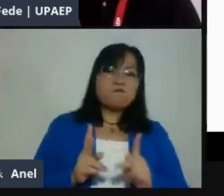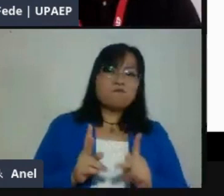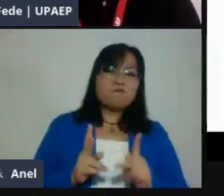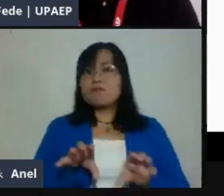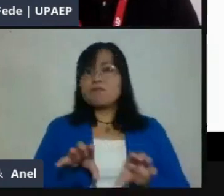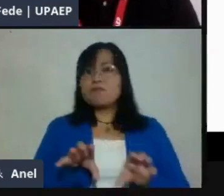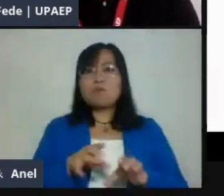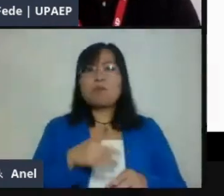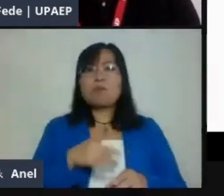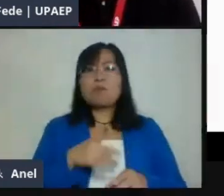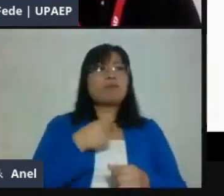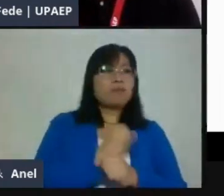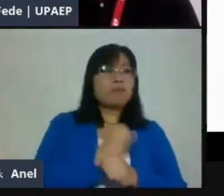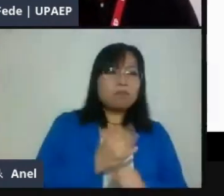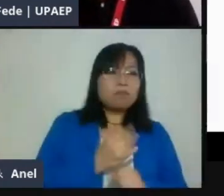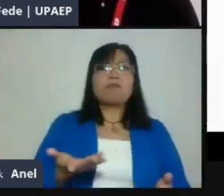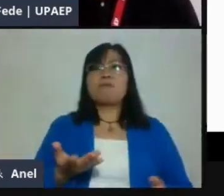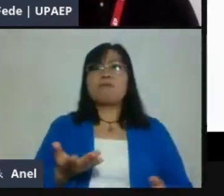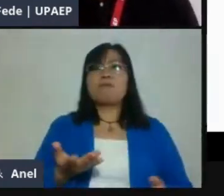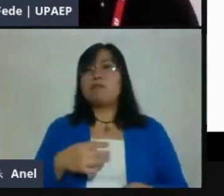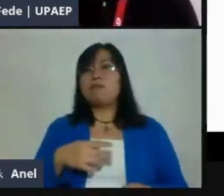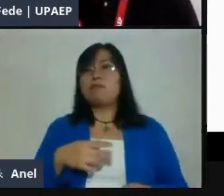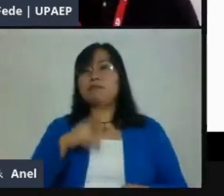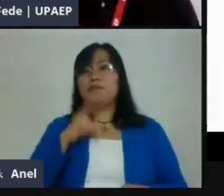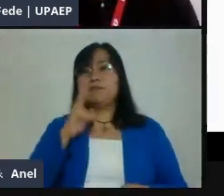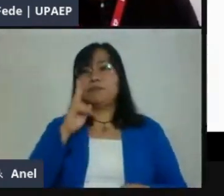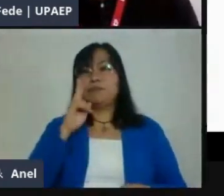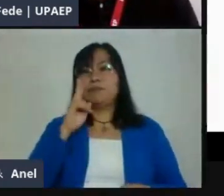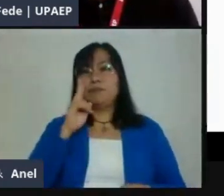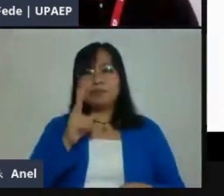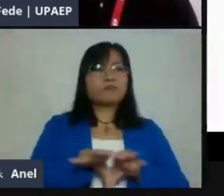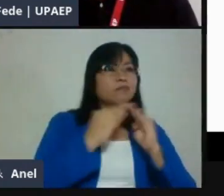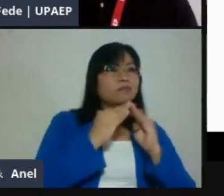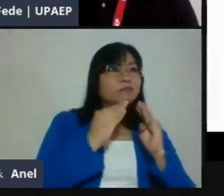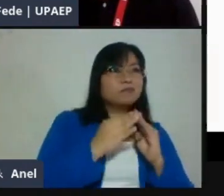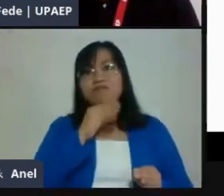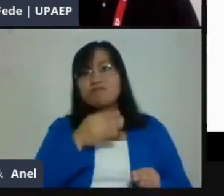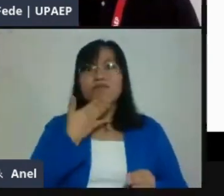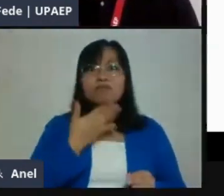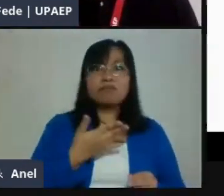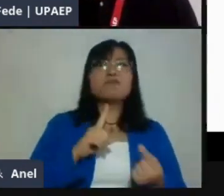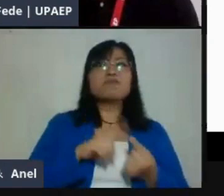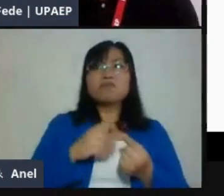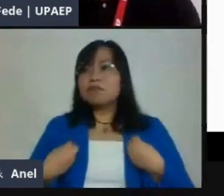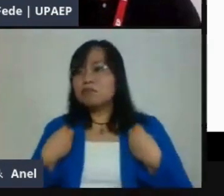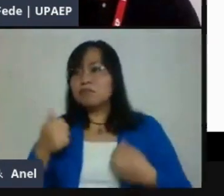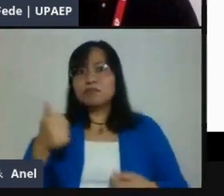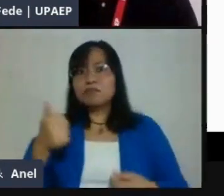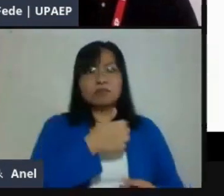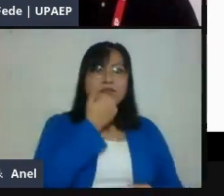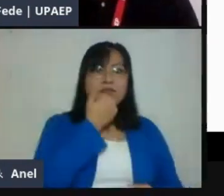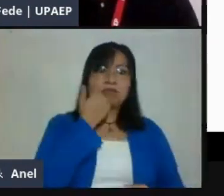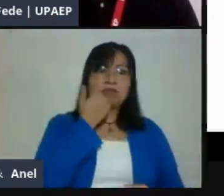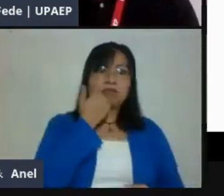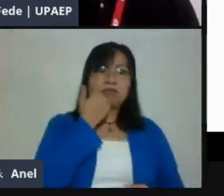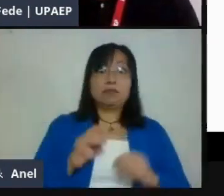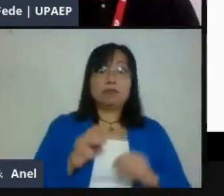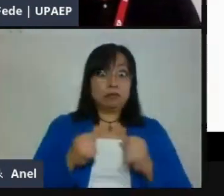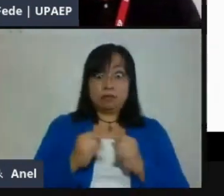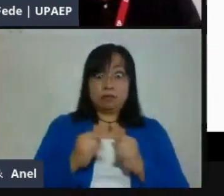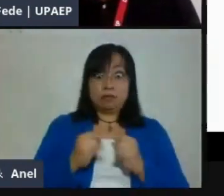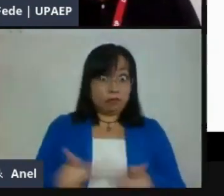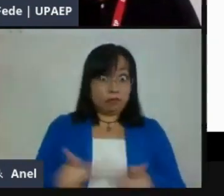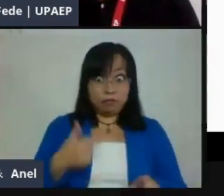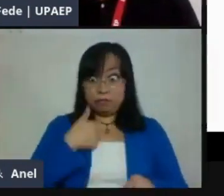infraestructura, en términos también y por la situación que estamos teniendo en términos de salud. Justamente nos viene tal vez la